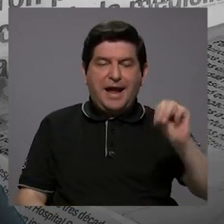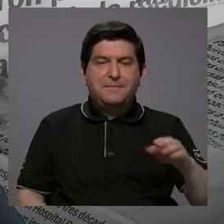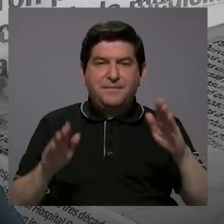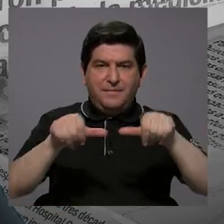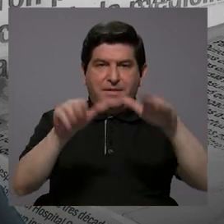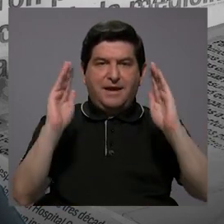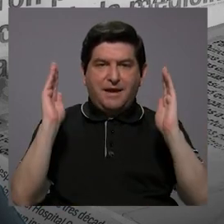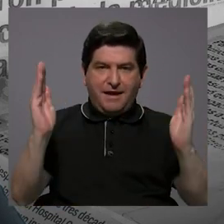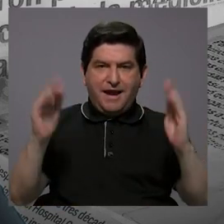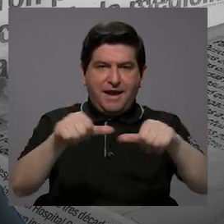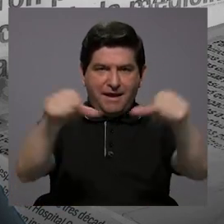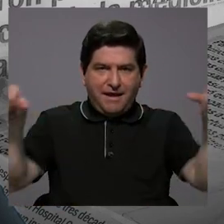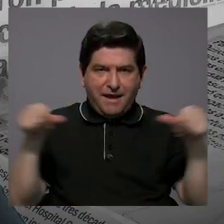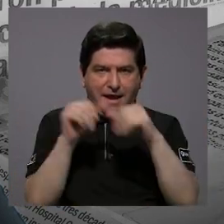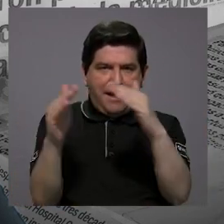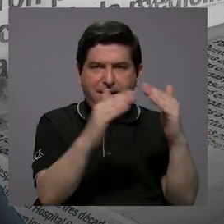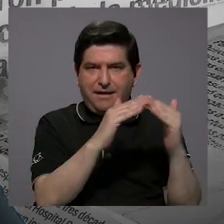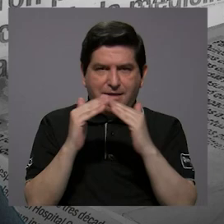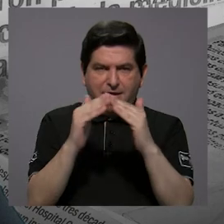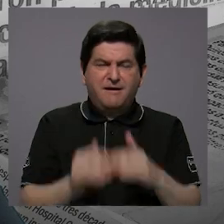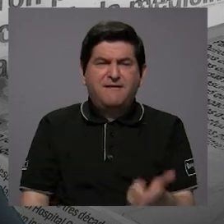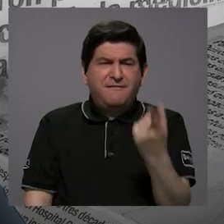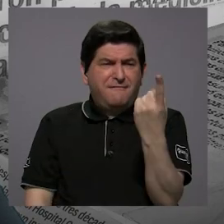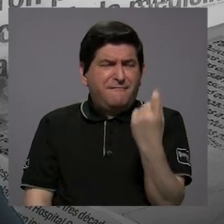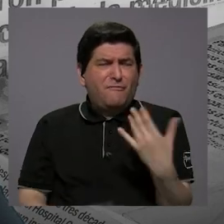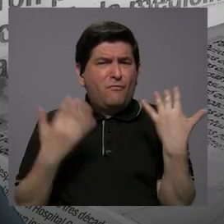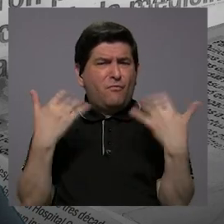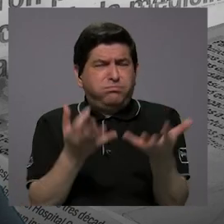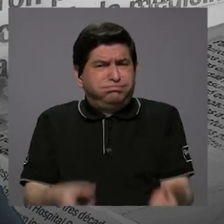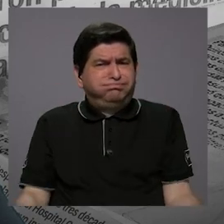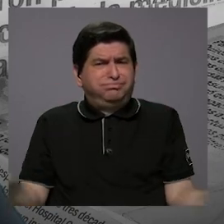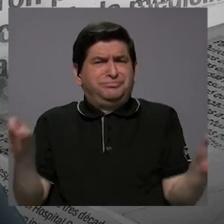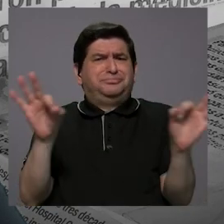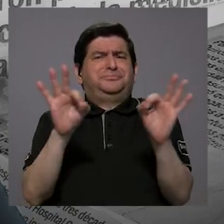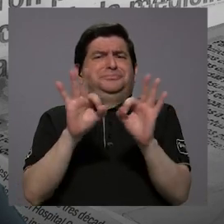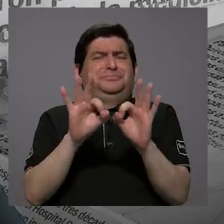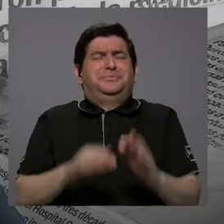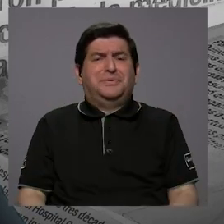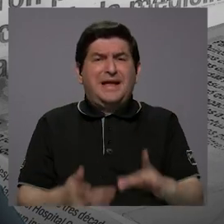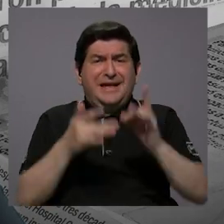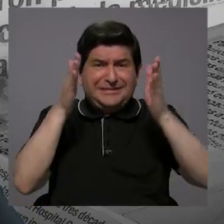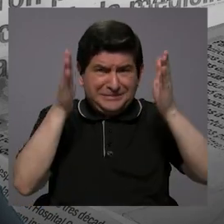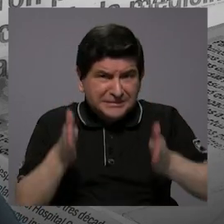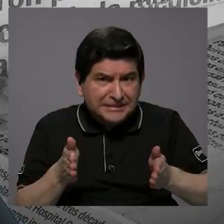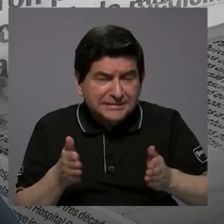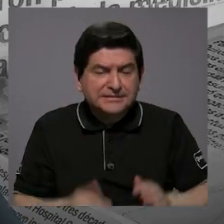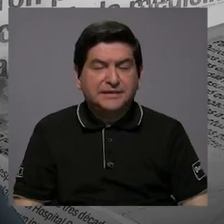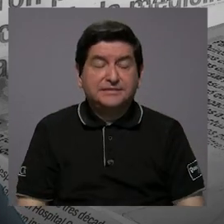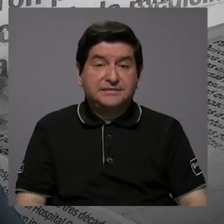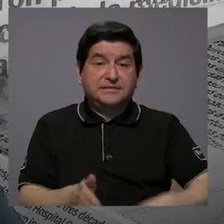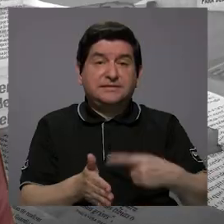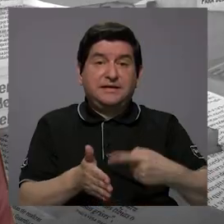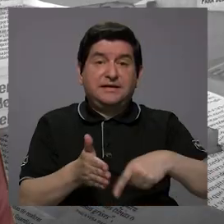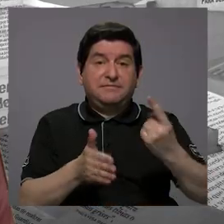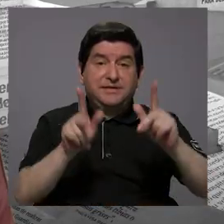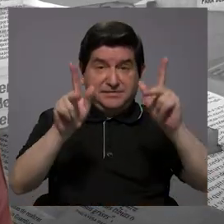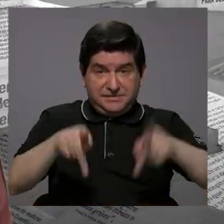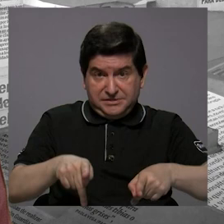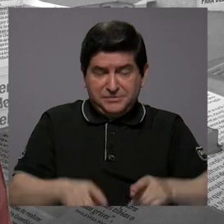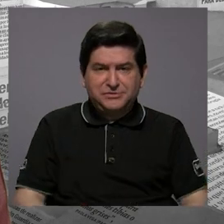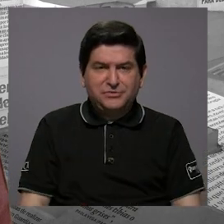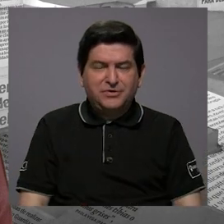hay un faltante, bastante sensible de especialistas? A veces la gente no